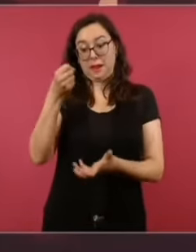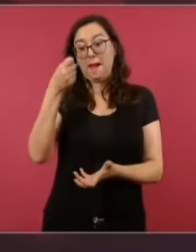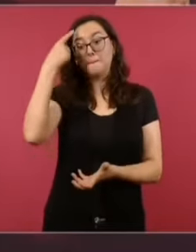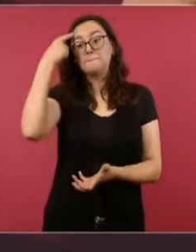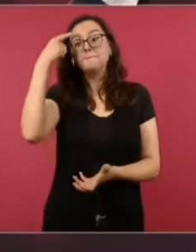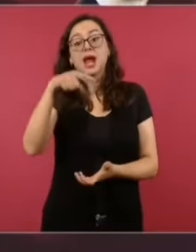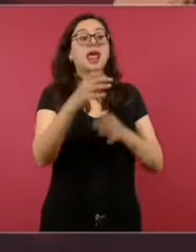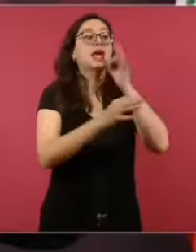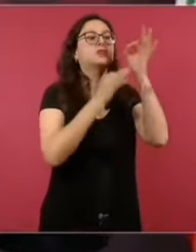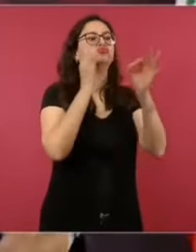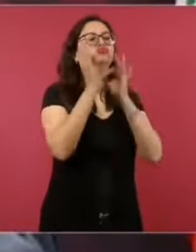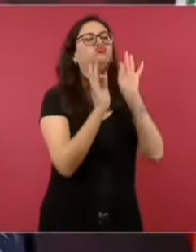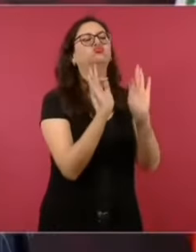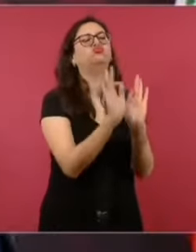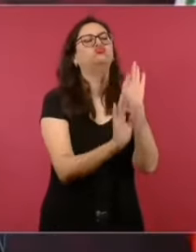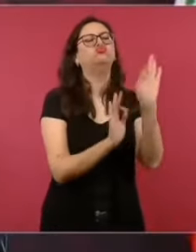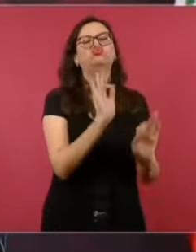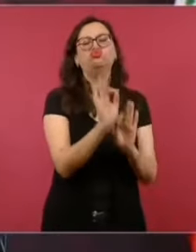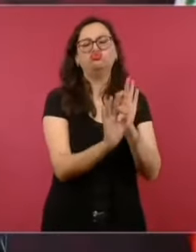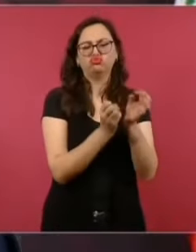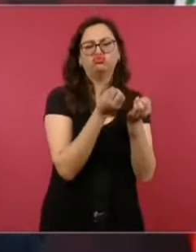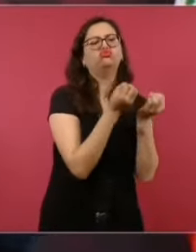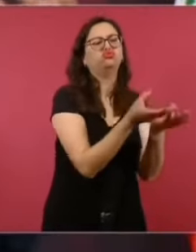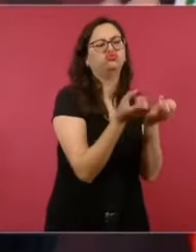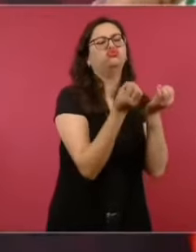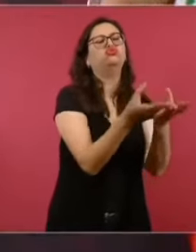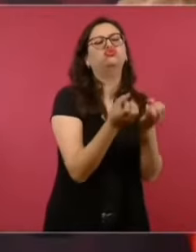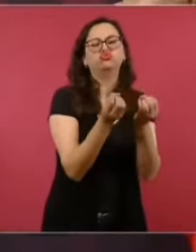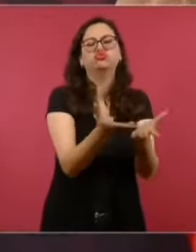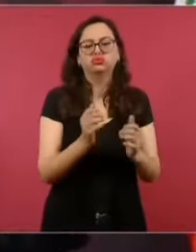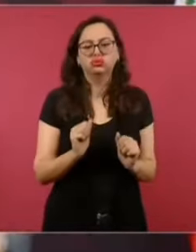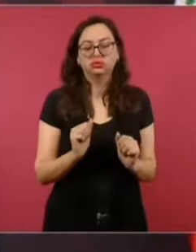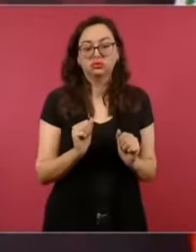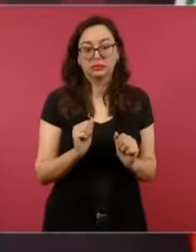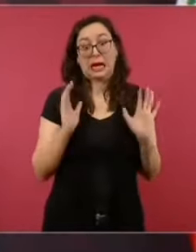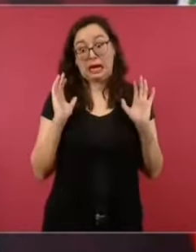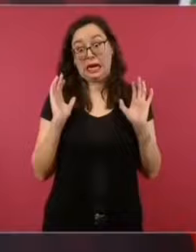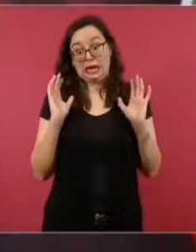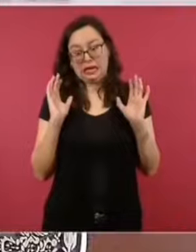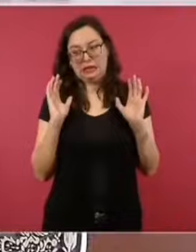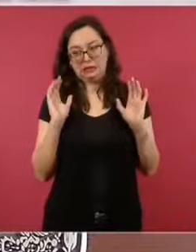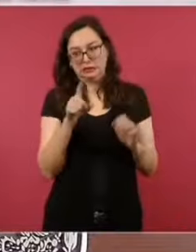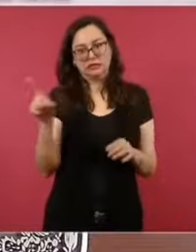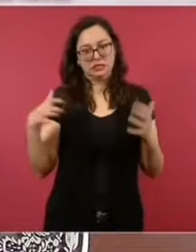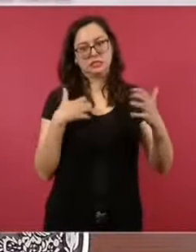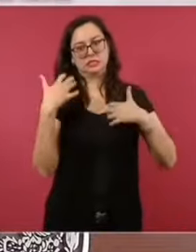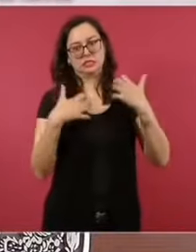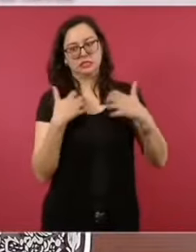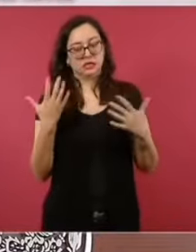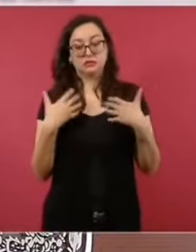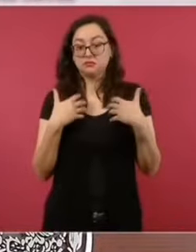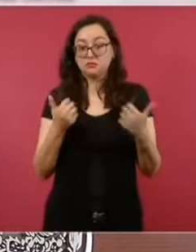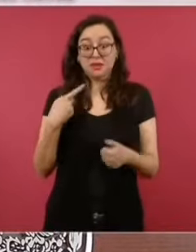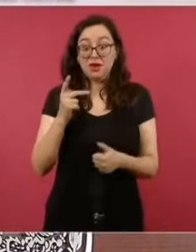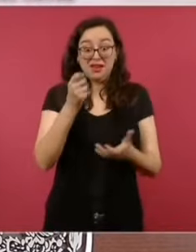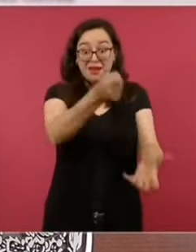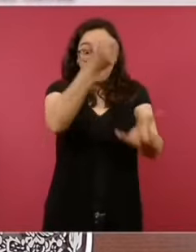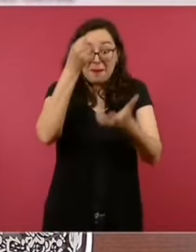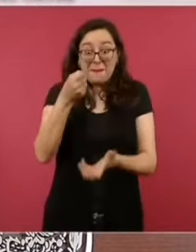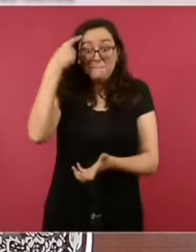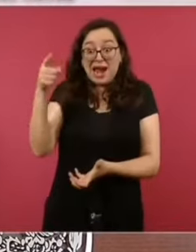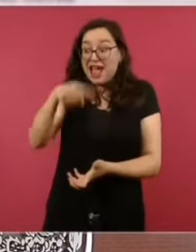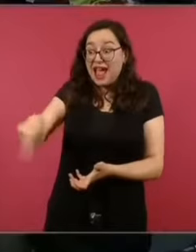Aguilar Camín y a otros, pero es para los trabajadores